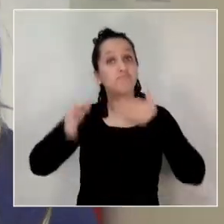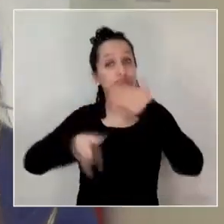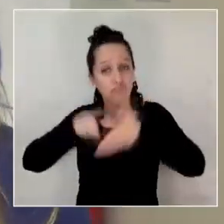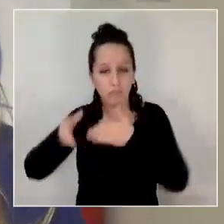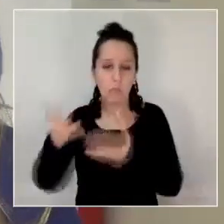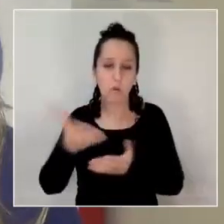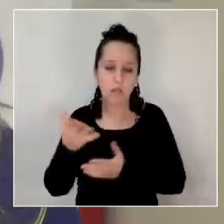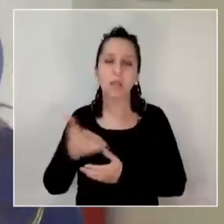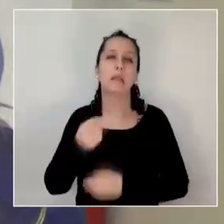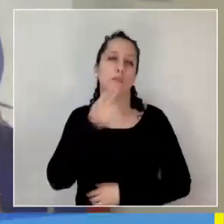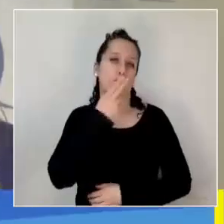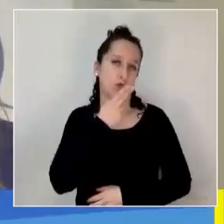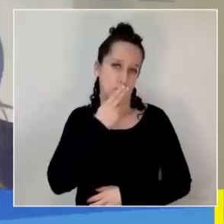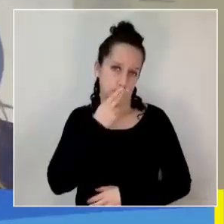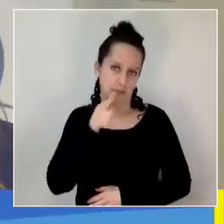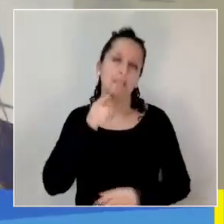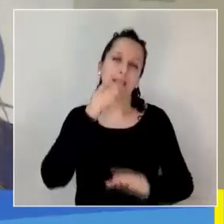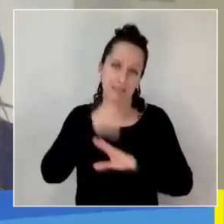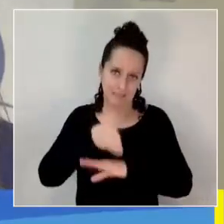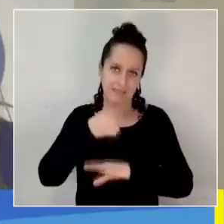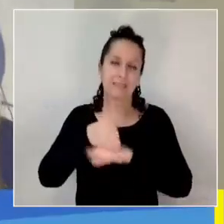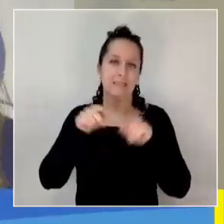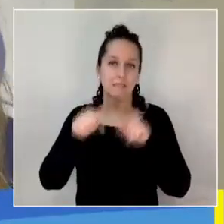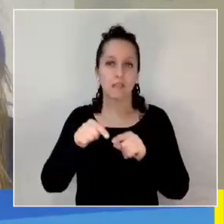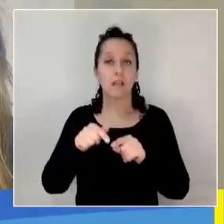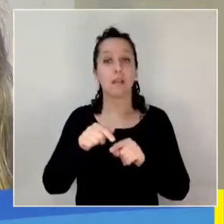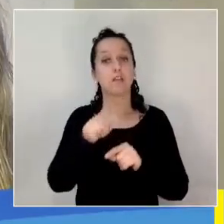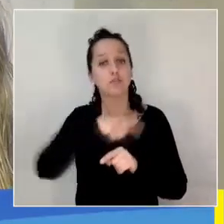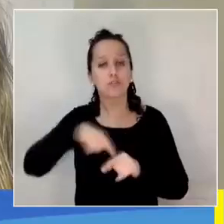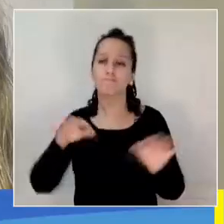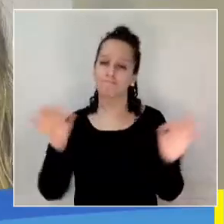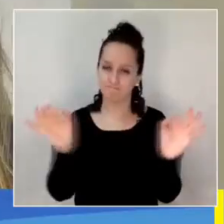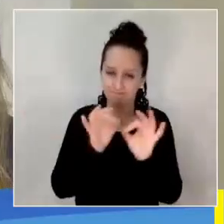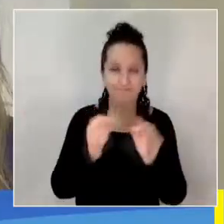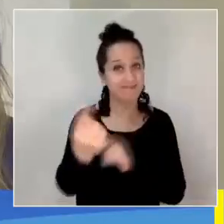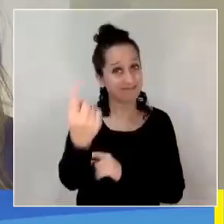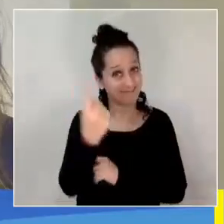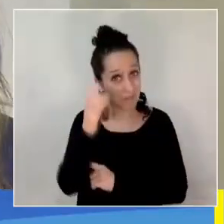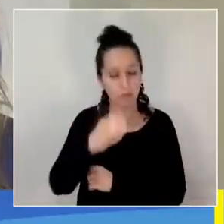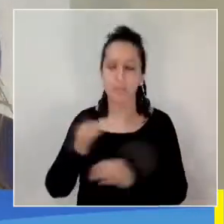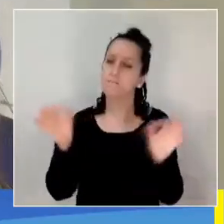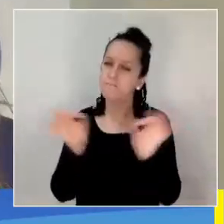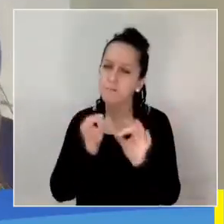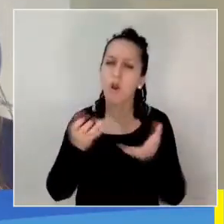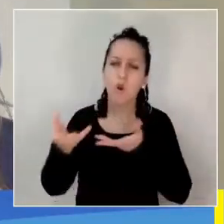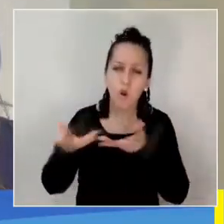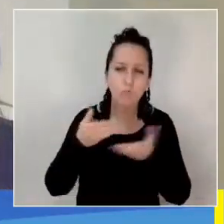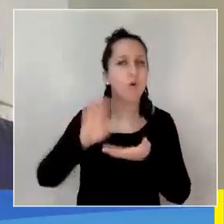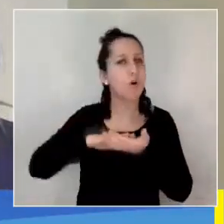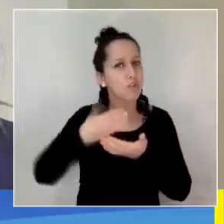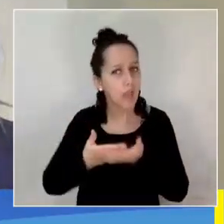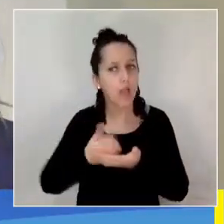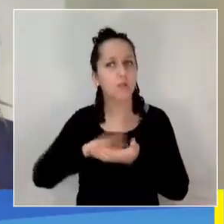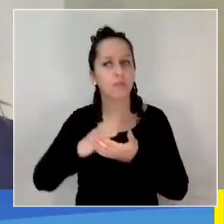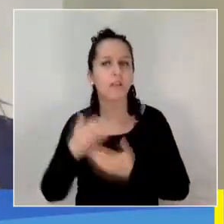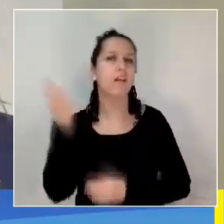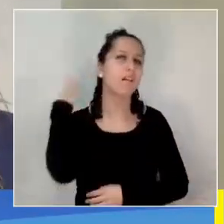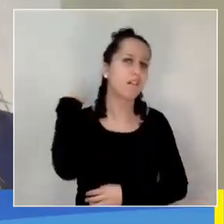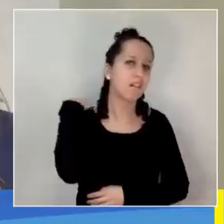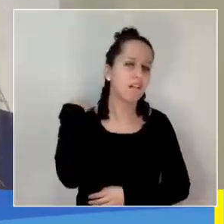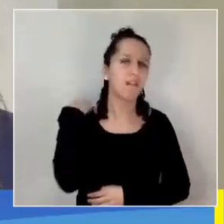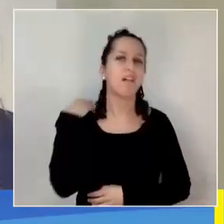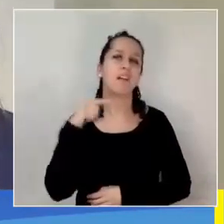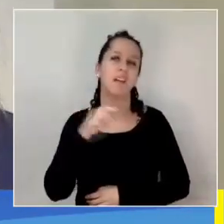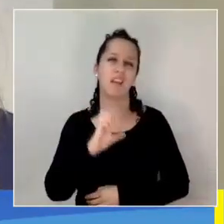mayoría, por el tema del tabaquismo. Posterior a esto, nosotros les vamos haciendo un ingreso y un seguimiento sobre su patología EPOC